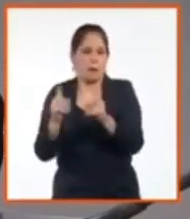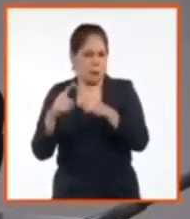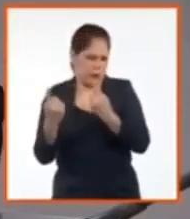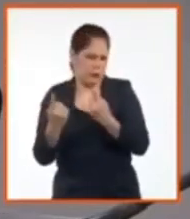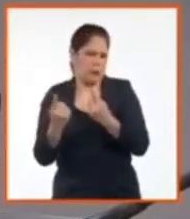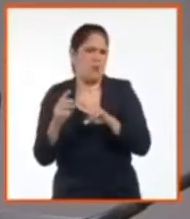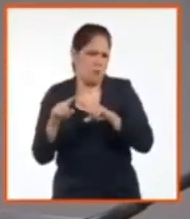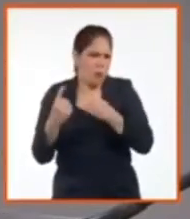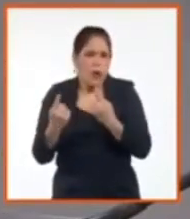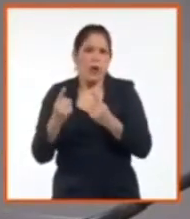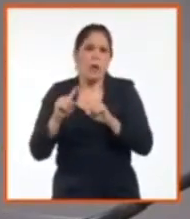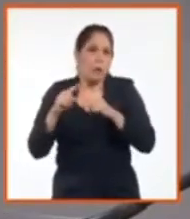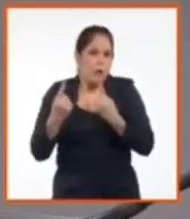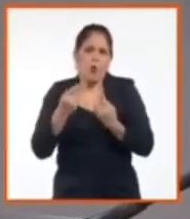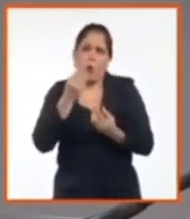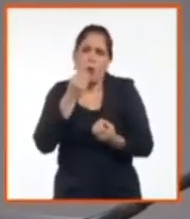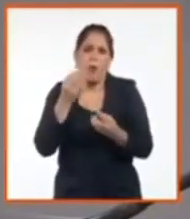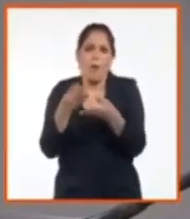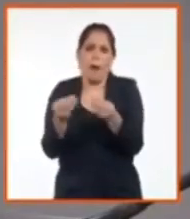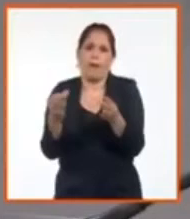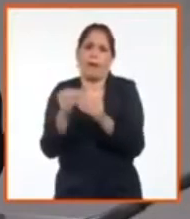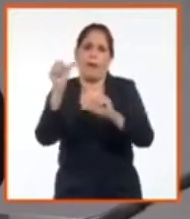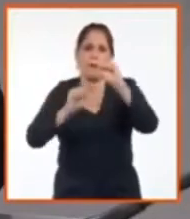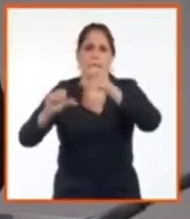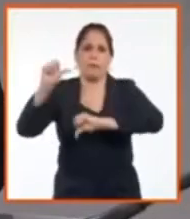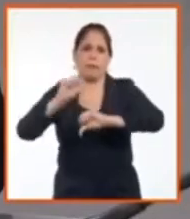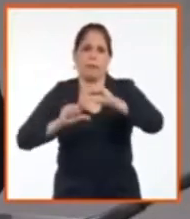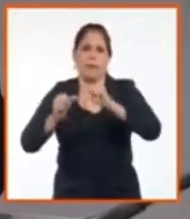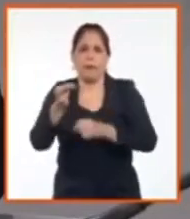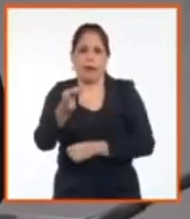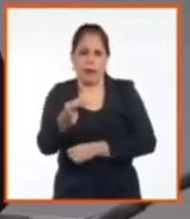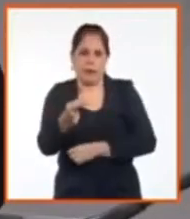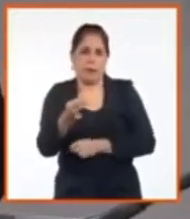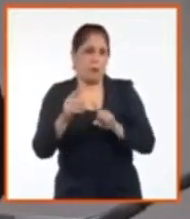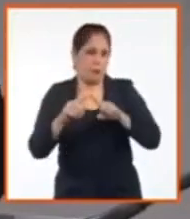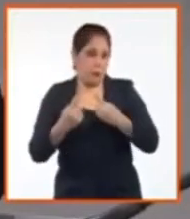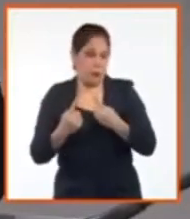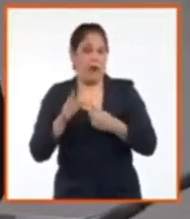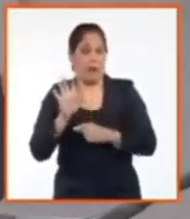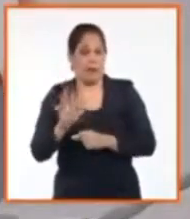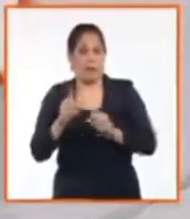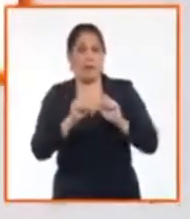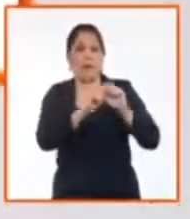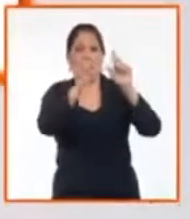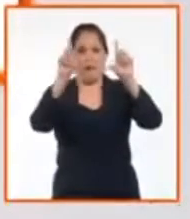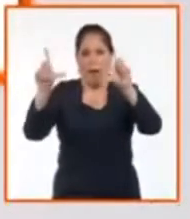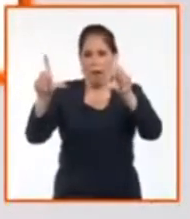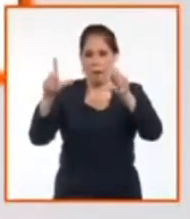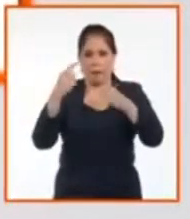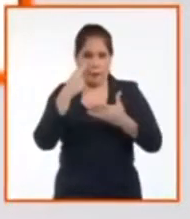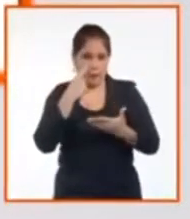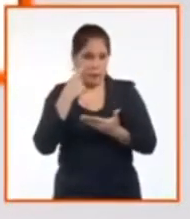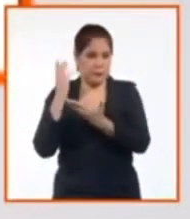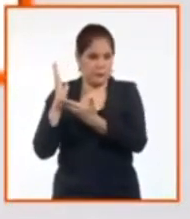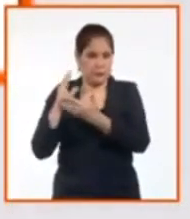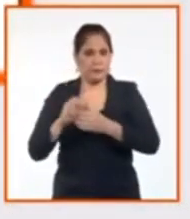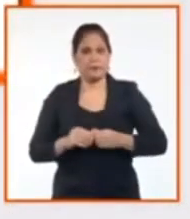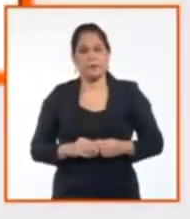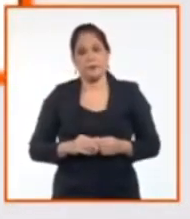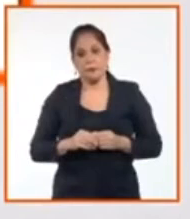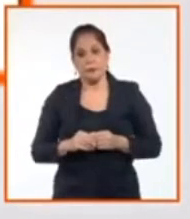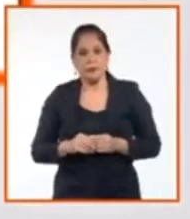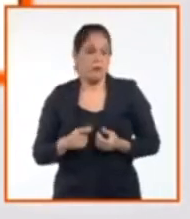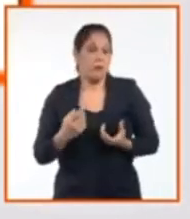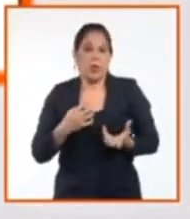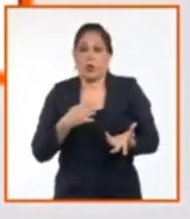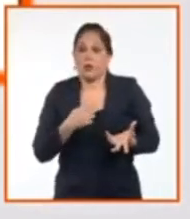entonces las causas por las que no tenemos esas materias primas? Entonces, ahí en la lámina se puede ver, o sea, por una parte, bueno, por no contar